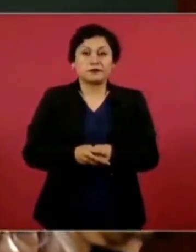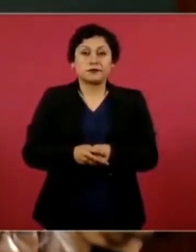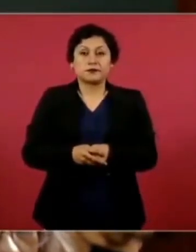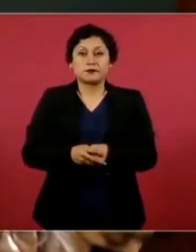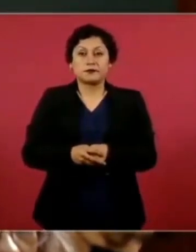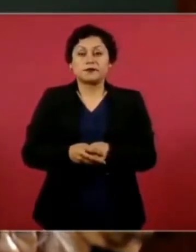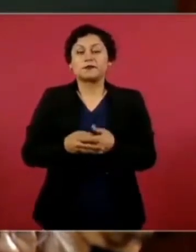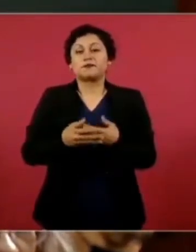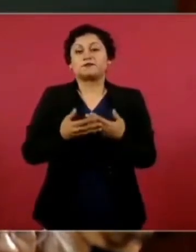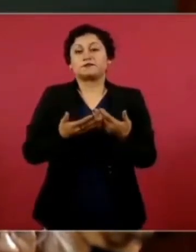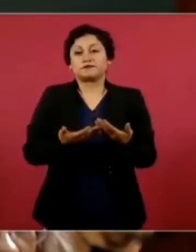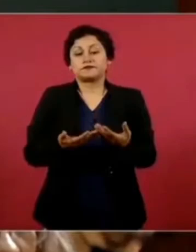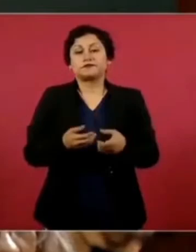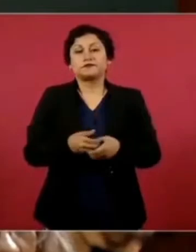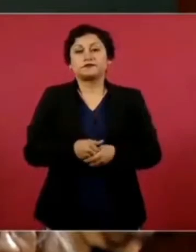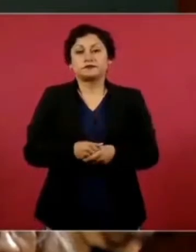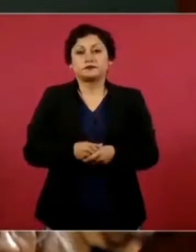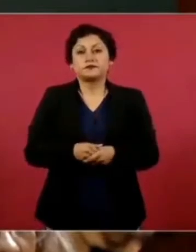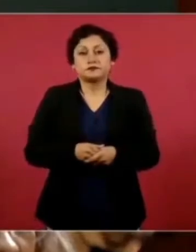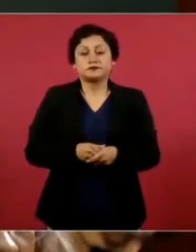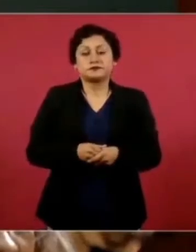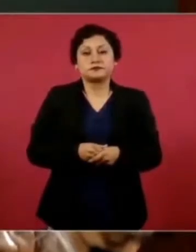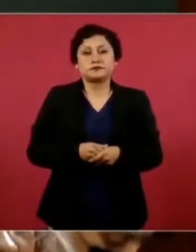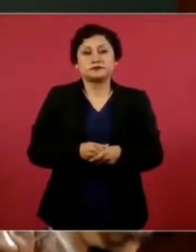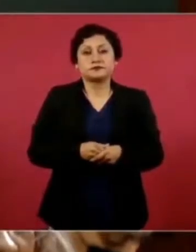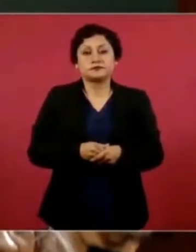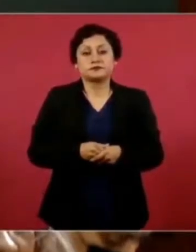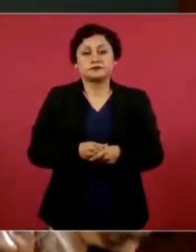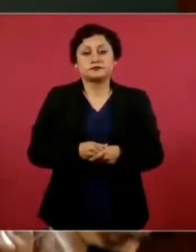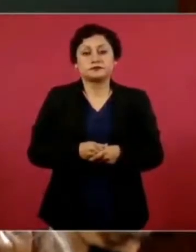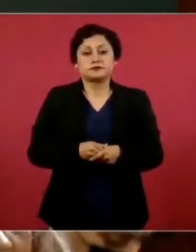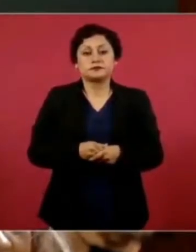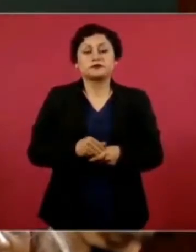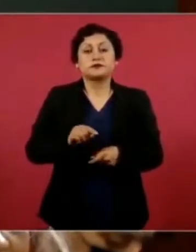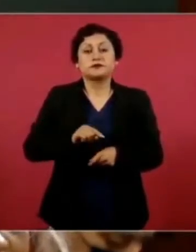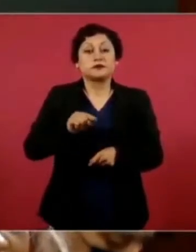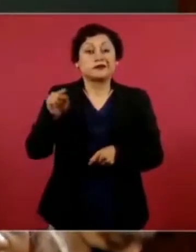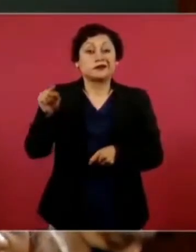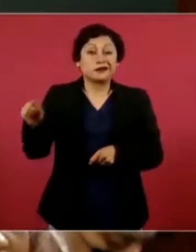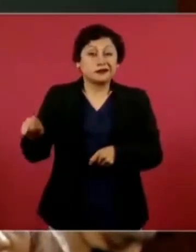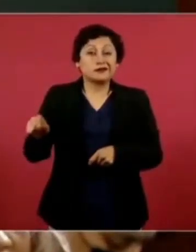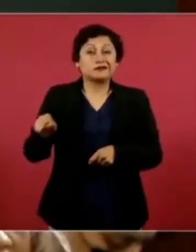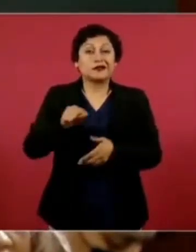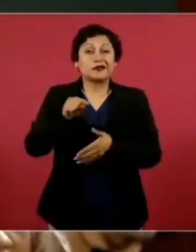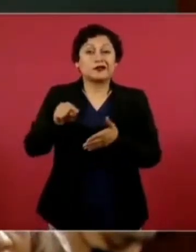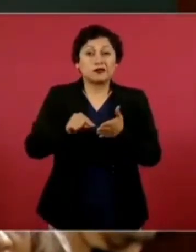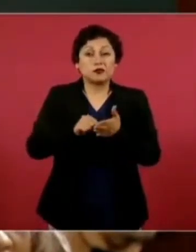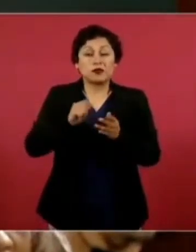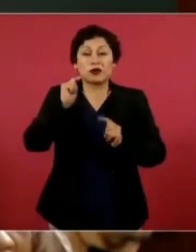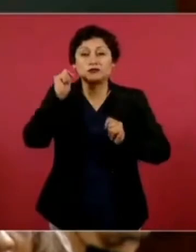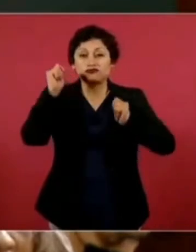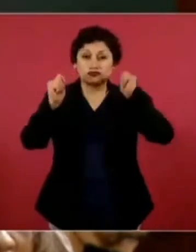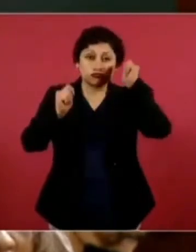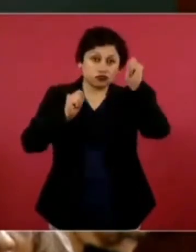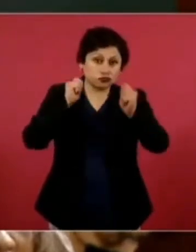gran infraestructura turística que nos